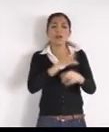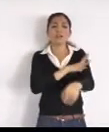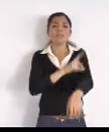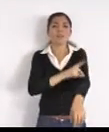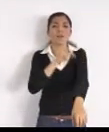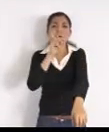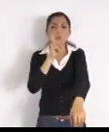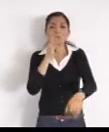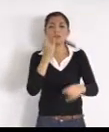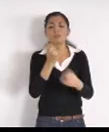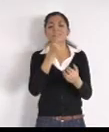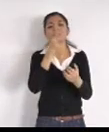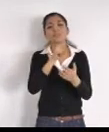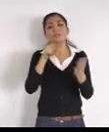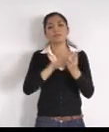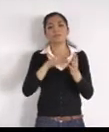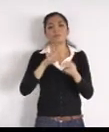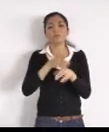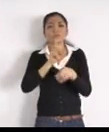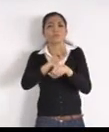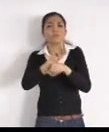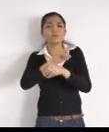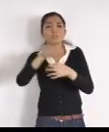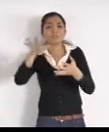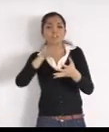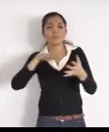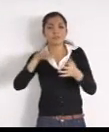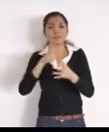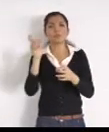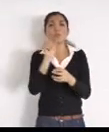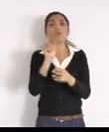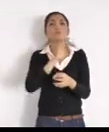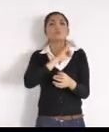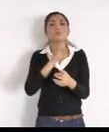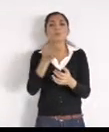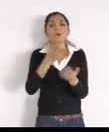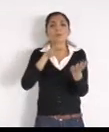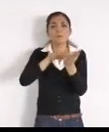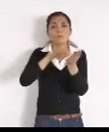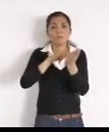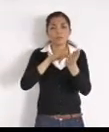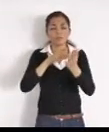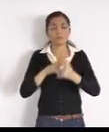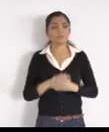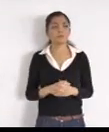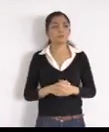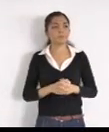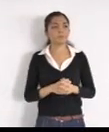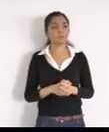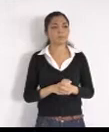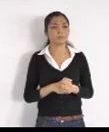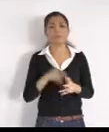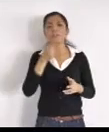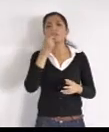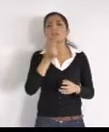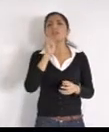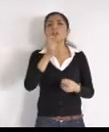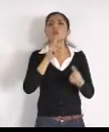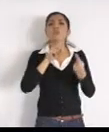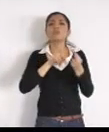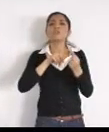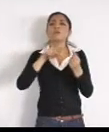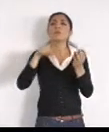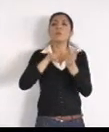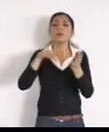gracias y saludos, no sé en qué localidad te refieras, si me puedes pasar los datos exactos, pero como agenda integral,